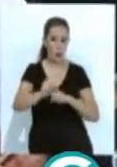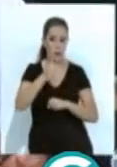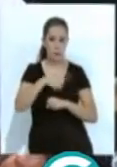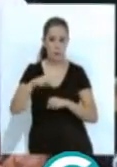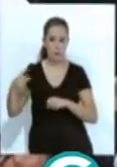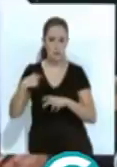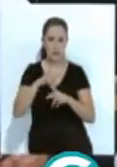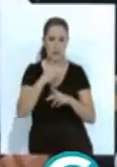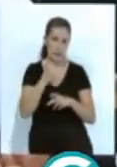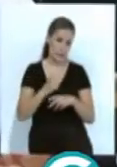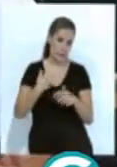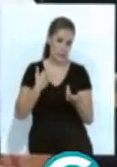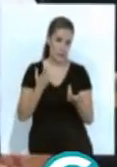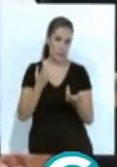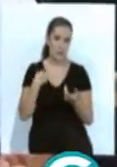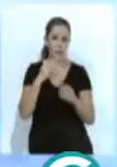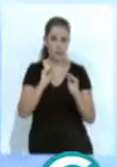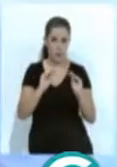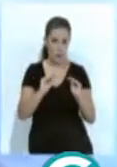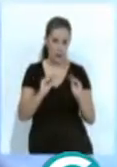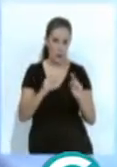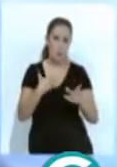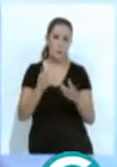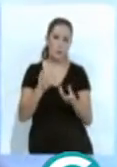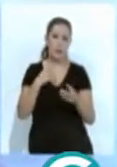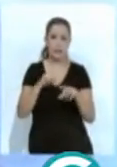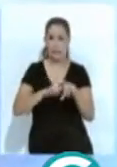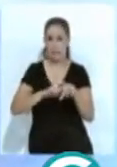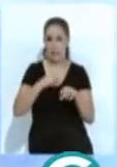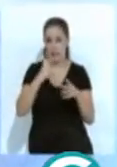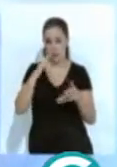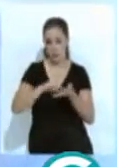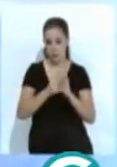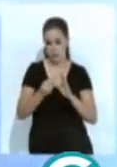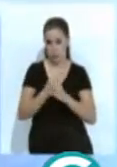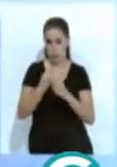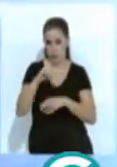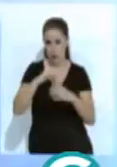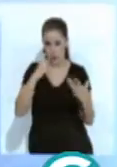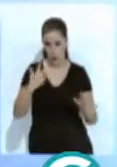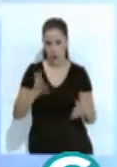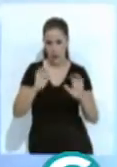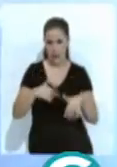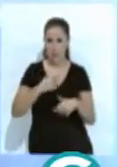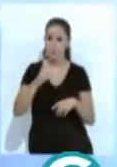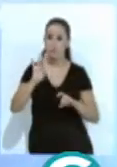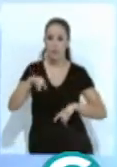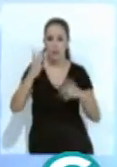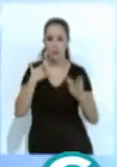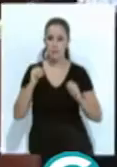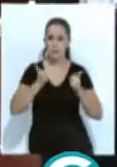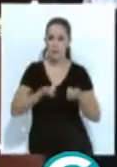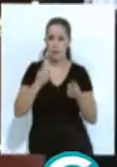meses las necesidades formativas del tejido productivo actual de Cádiz. Una iniciativa con la que se pretende